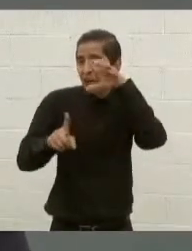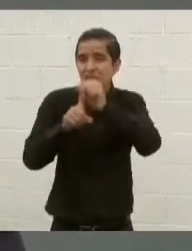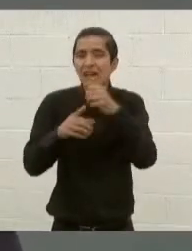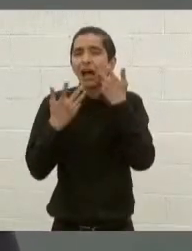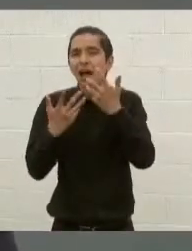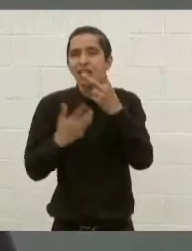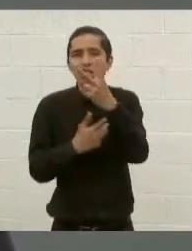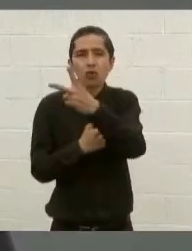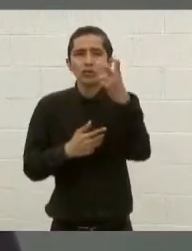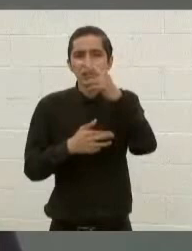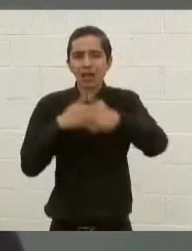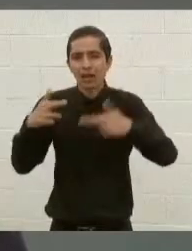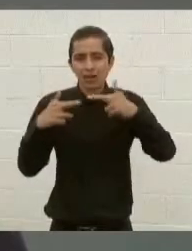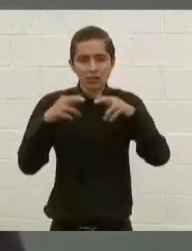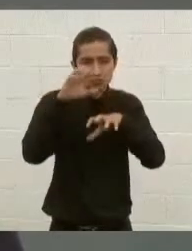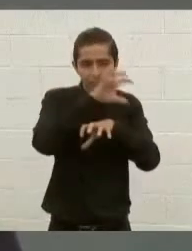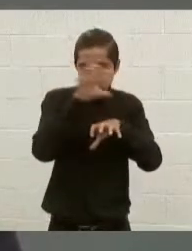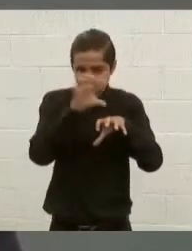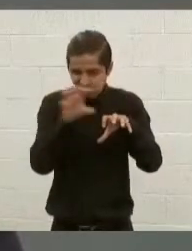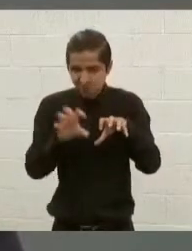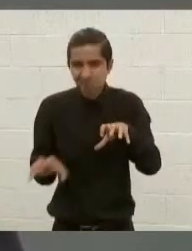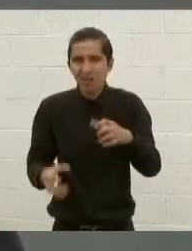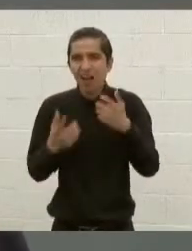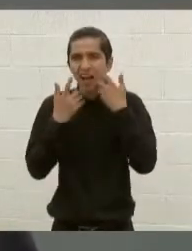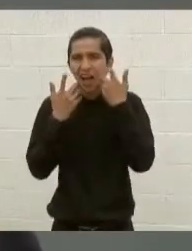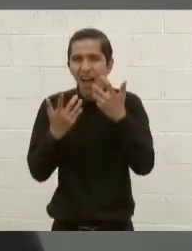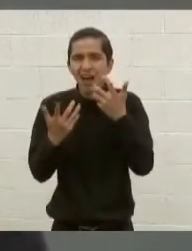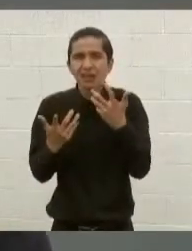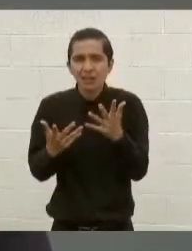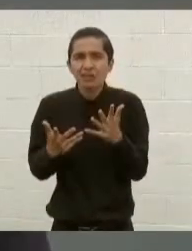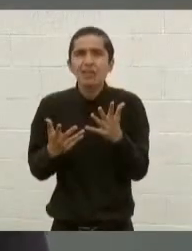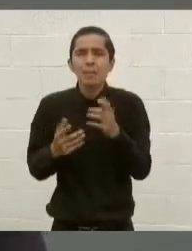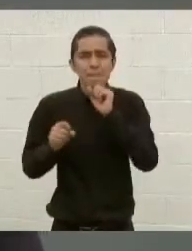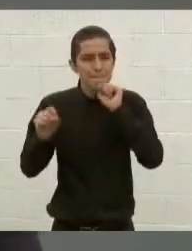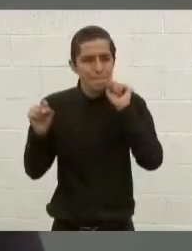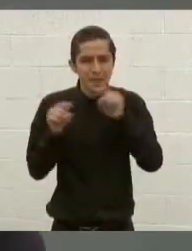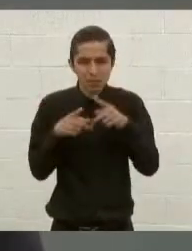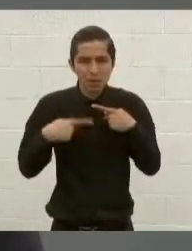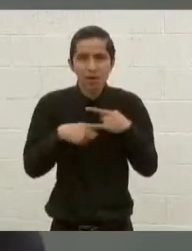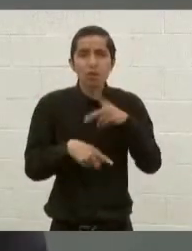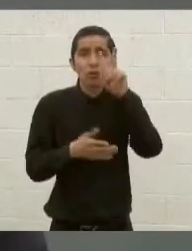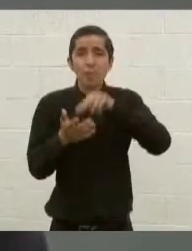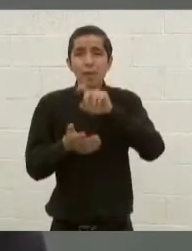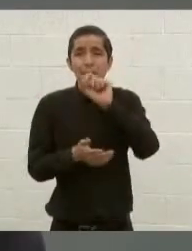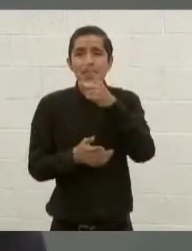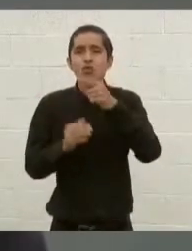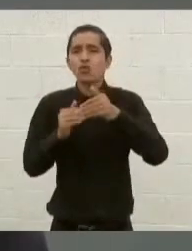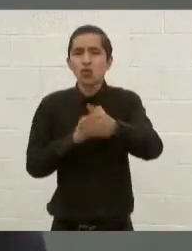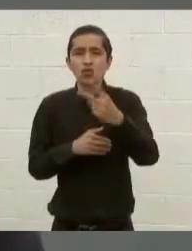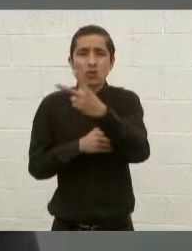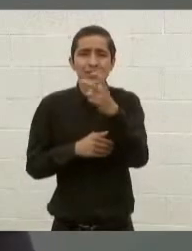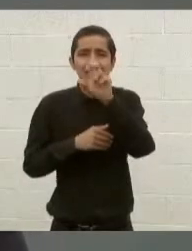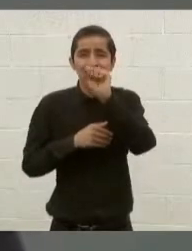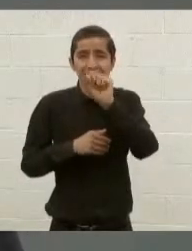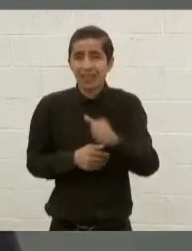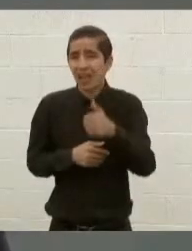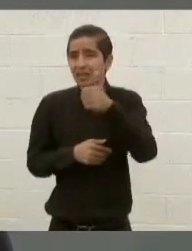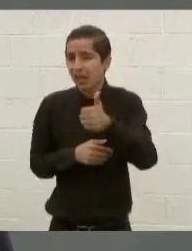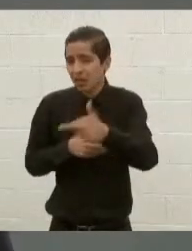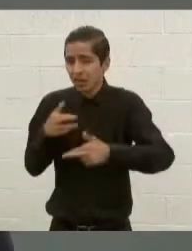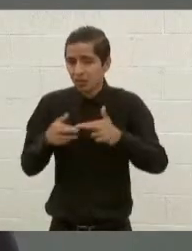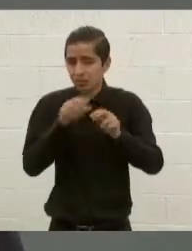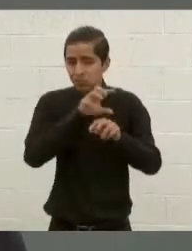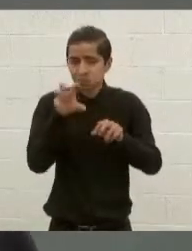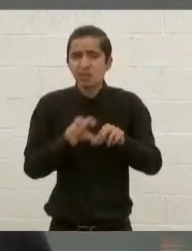200 regiones con el mismo número de elementos y el 2021 las 266